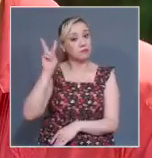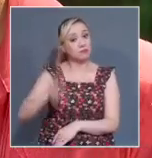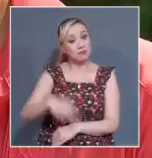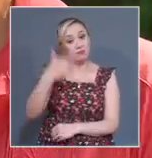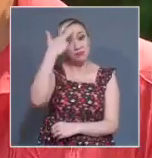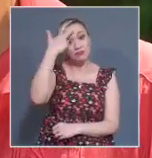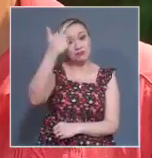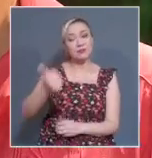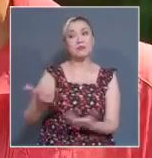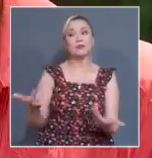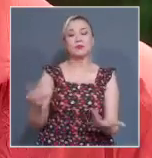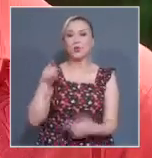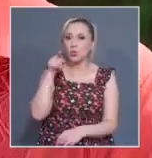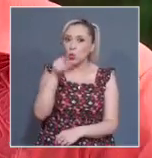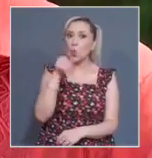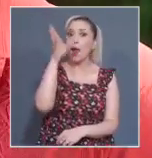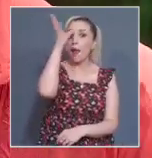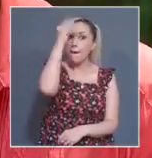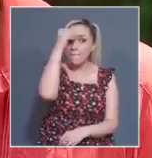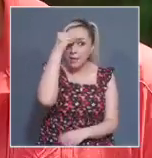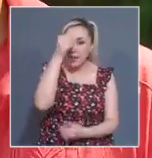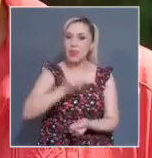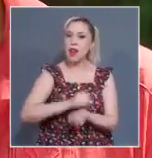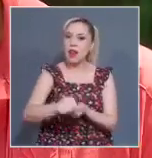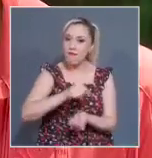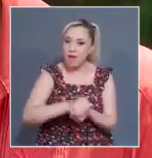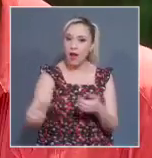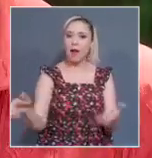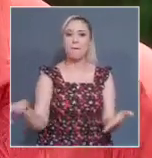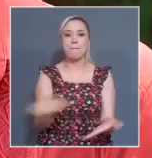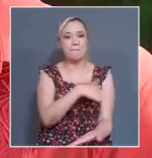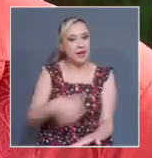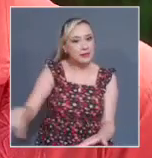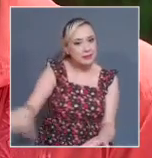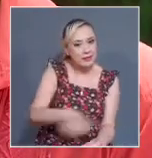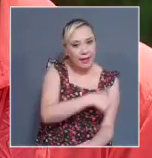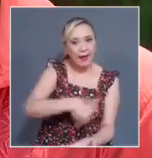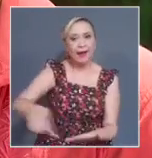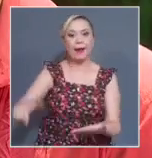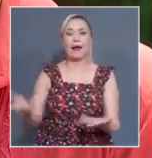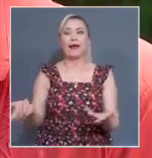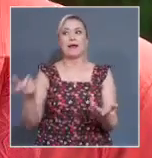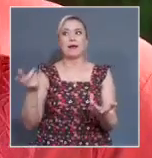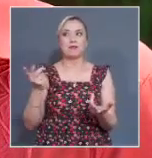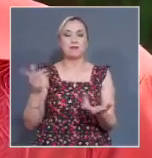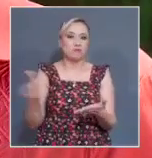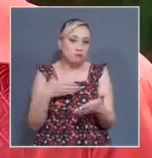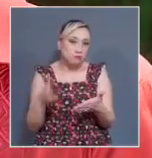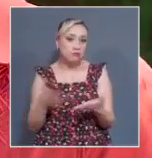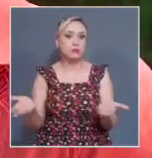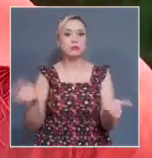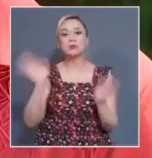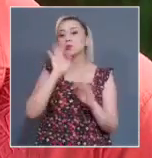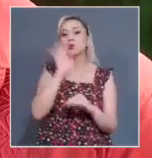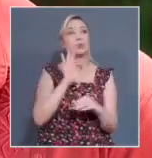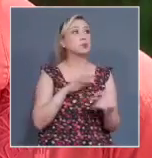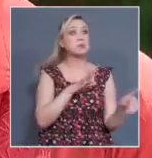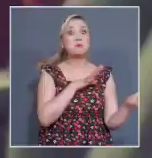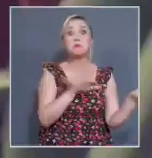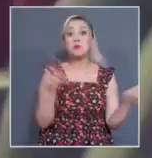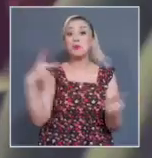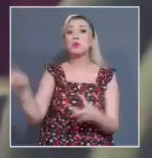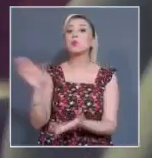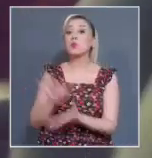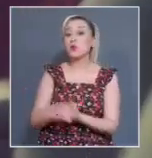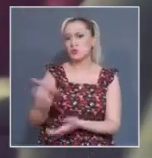Aprende a hacer las cosas, aprende a lavar, aprende a planchar, aprende a hacer, porque el día de mañana que alguien no lo quiera hacer, tú sabes hacerlo.